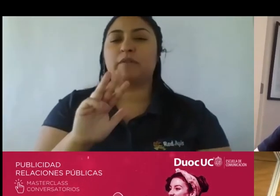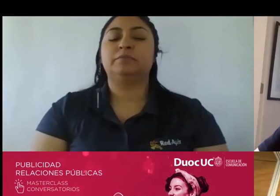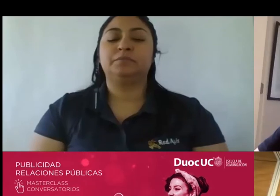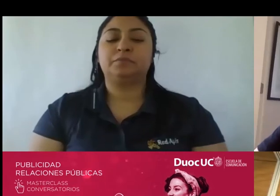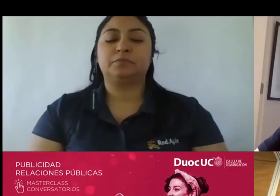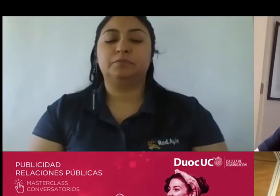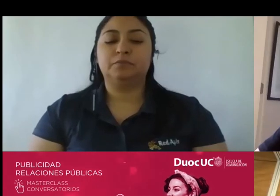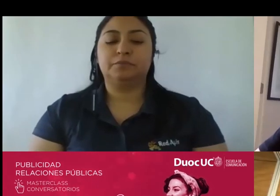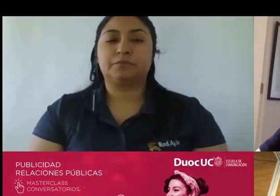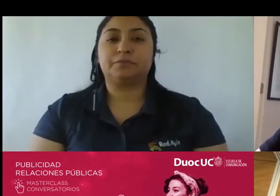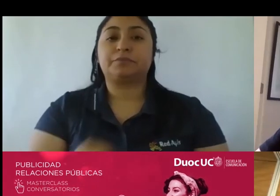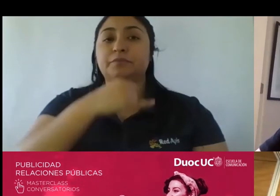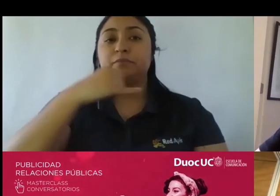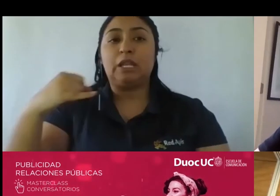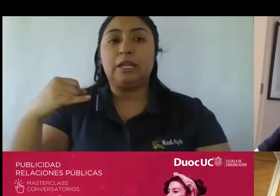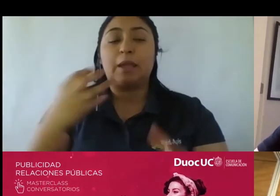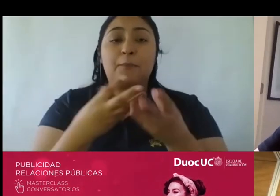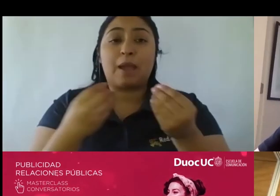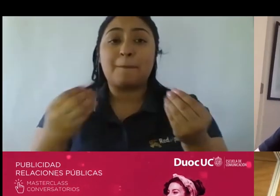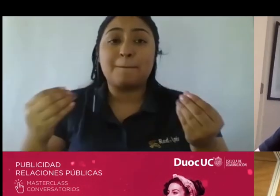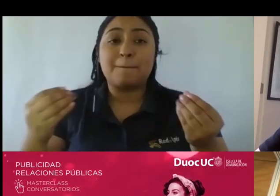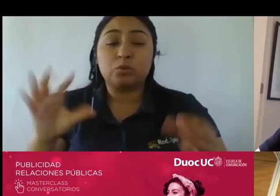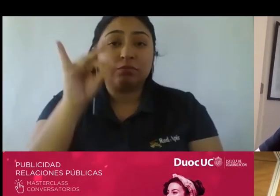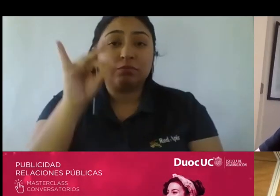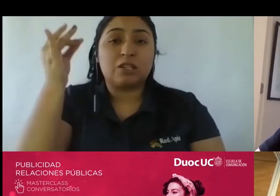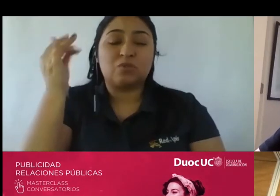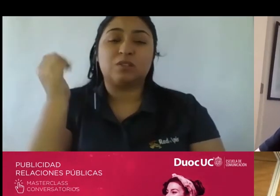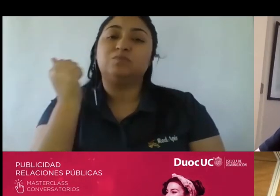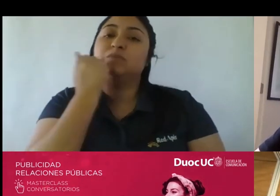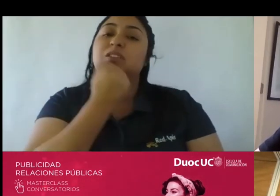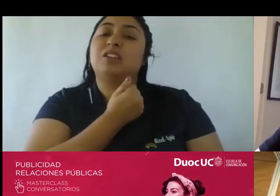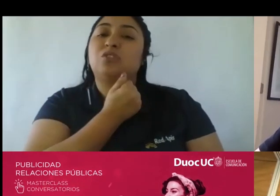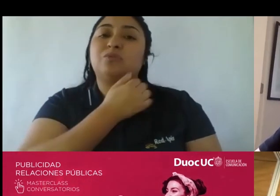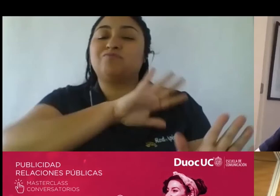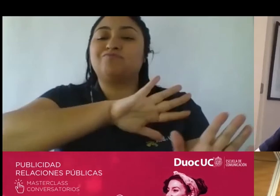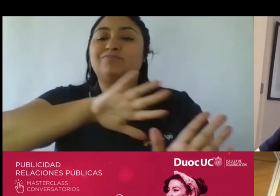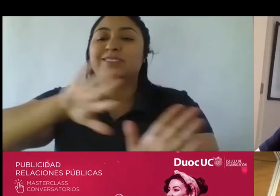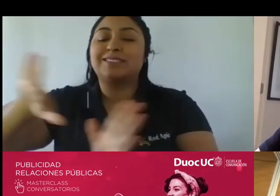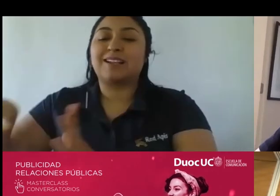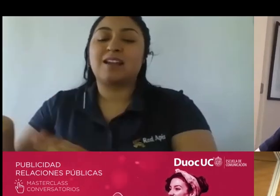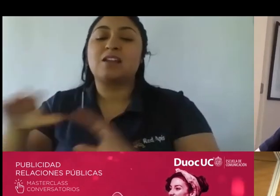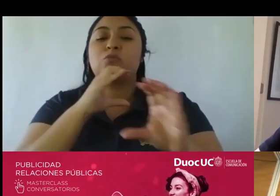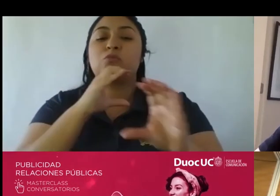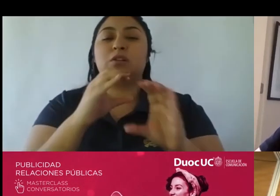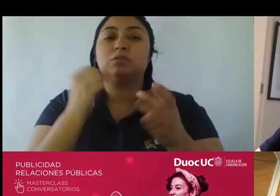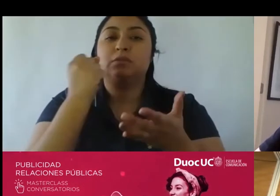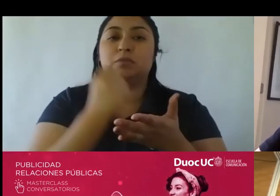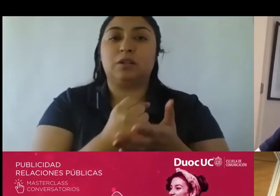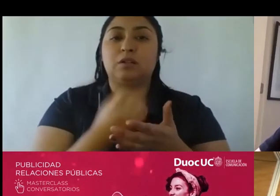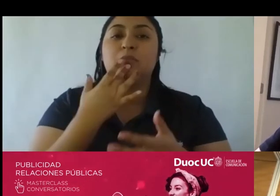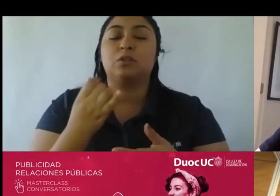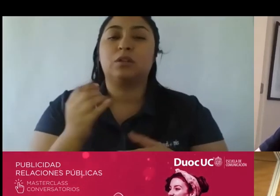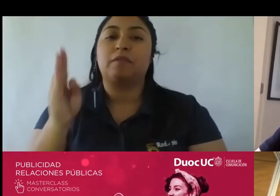luego muchas de ellas se dieron cuenta de que había sido un error retirar la comunicación de marcas porque básicamente tuvieron